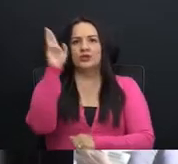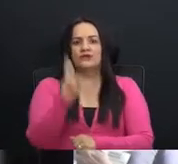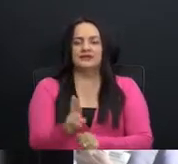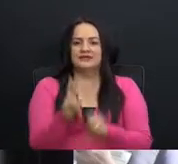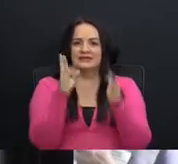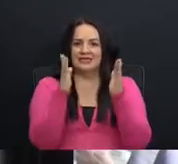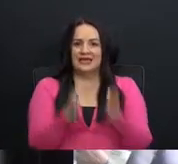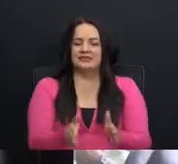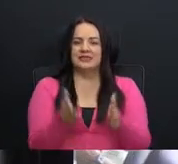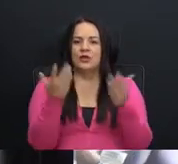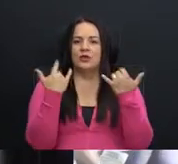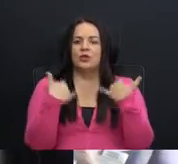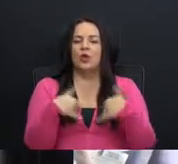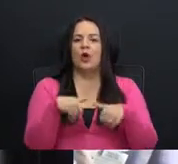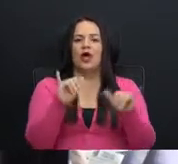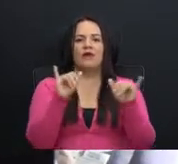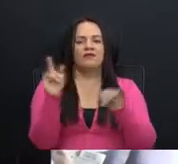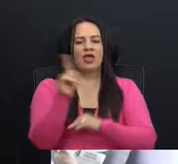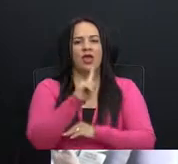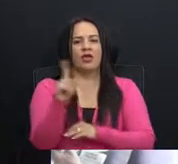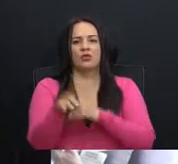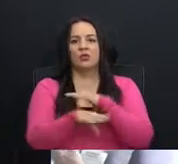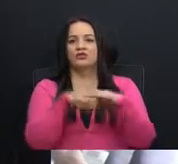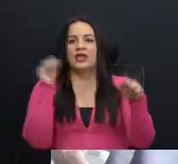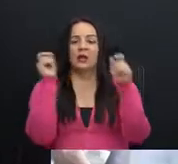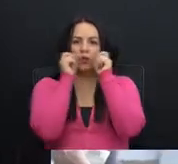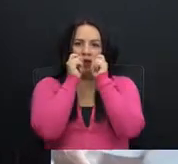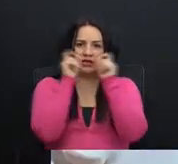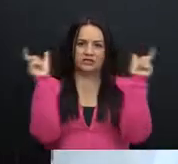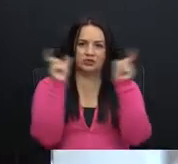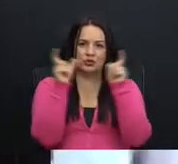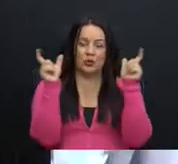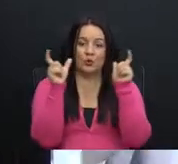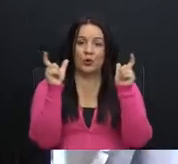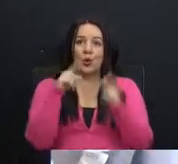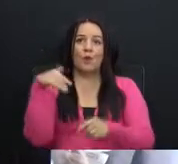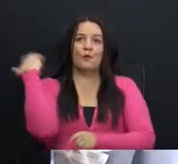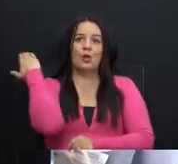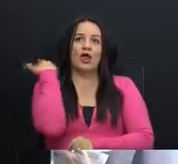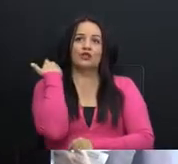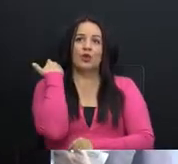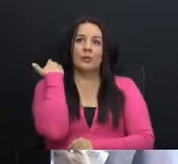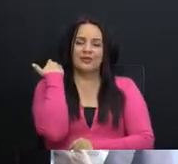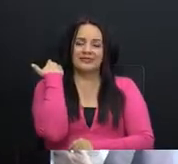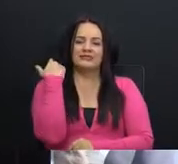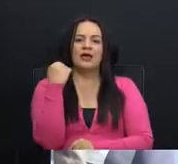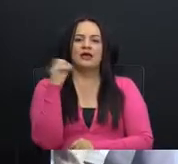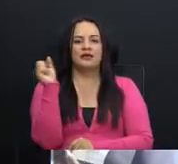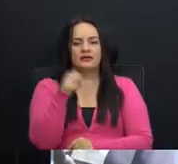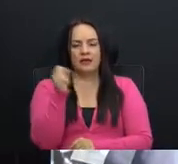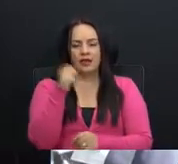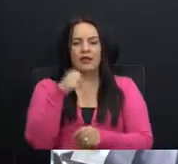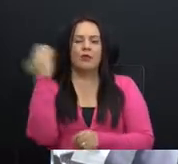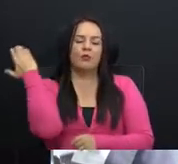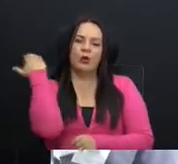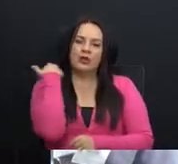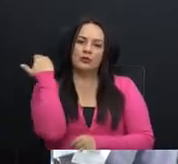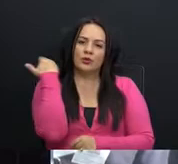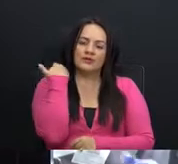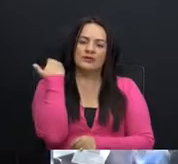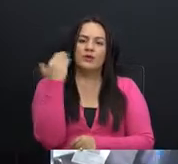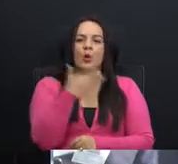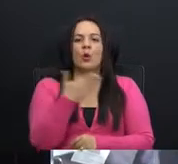aún no salgo del asombro por la torpeza, y esa es la definición, por la torpeza, con que